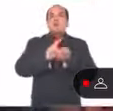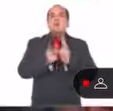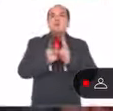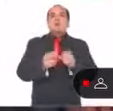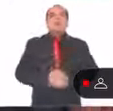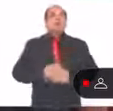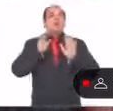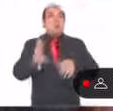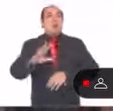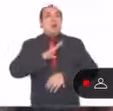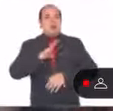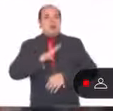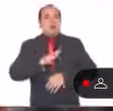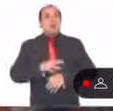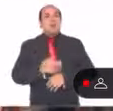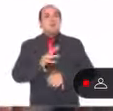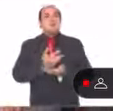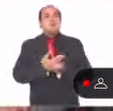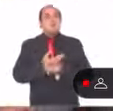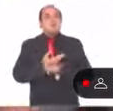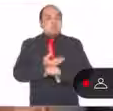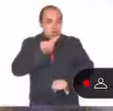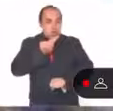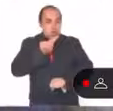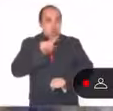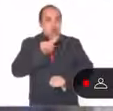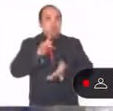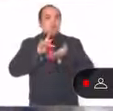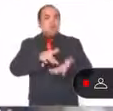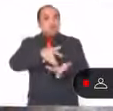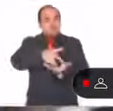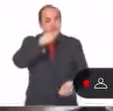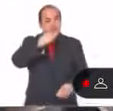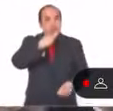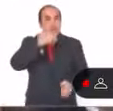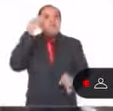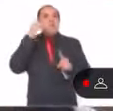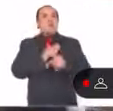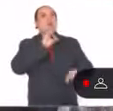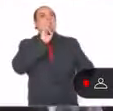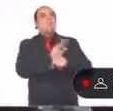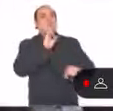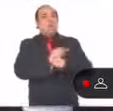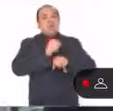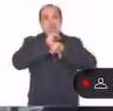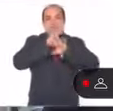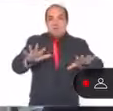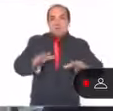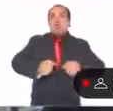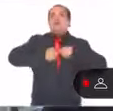contamos con un mayor respaldo constitucional para proteger, promover y